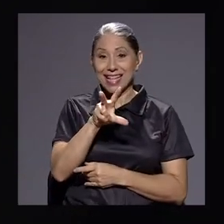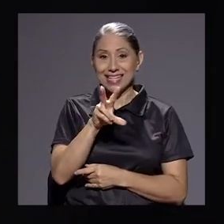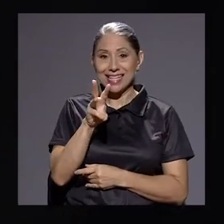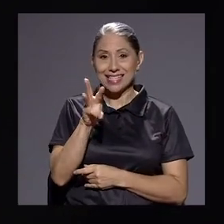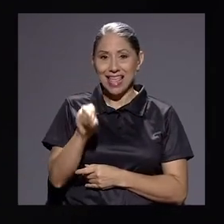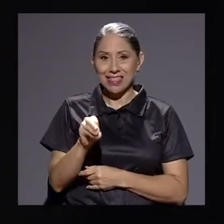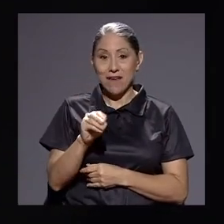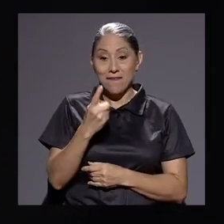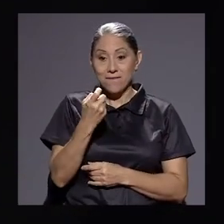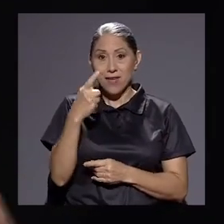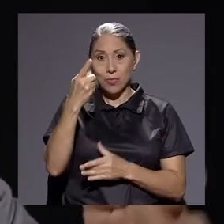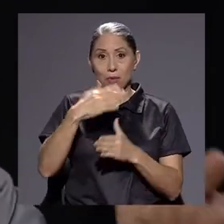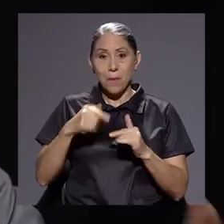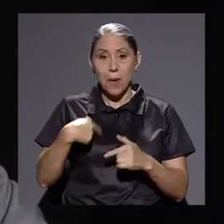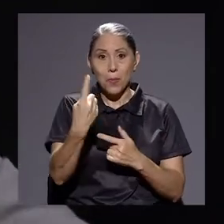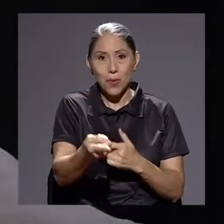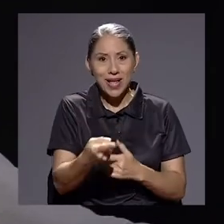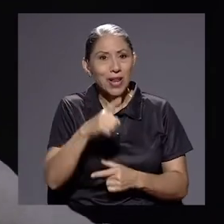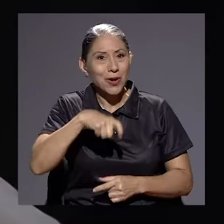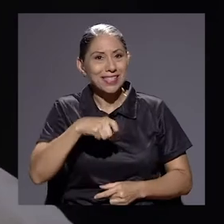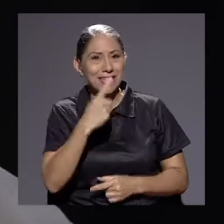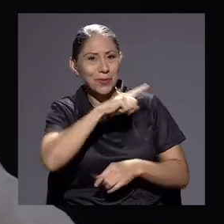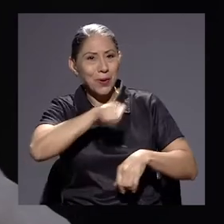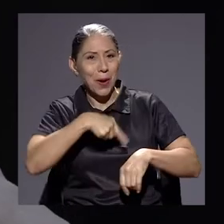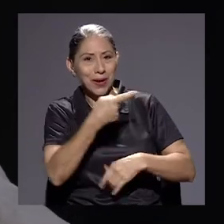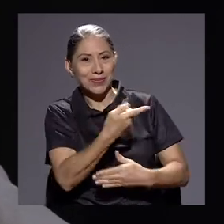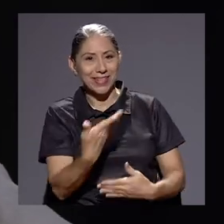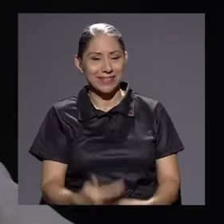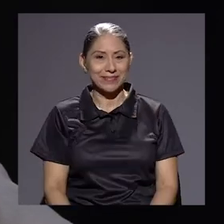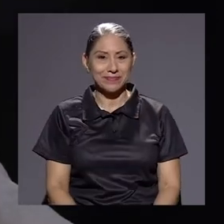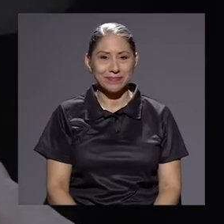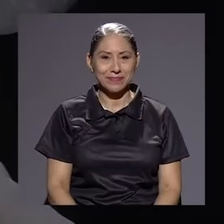Nos queda un bloque más. Lo necesito como una hora, don Carlos.